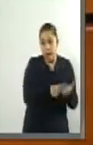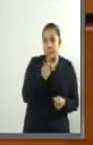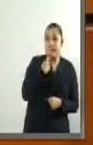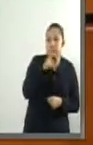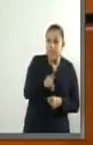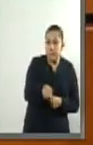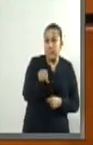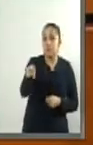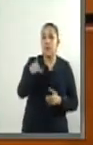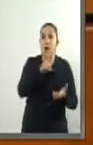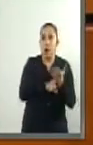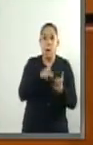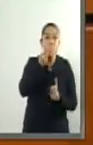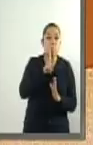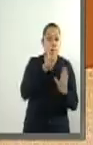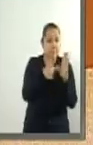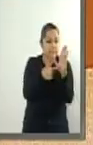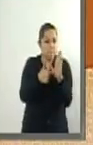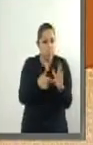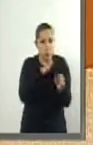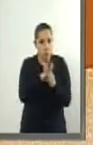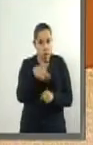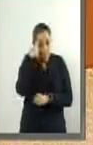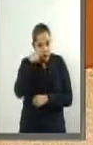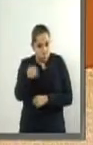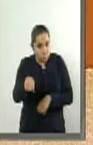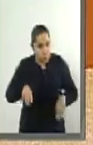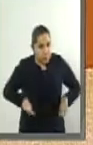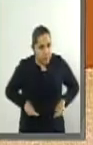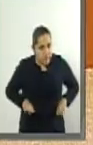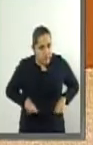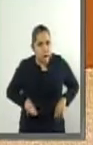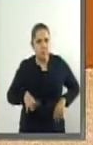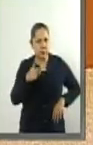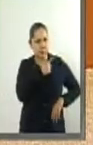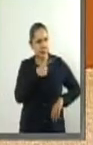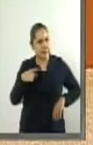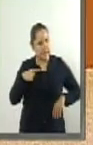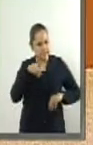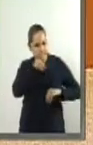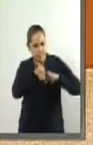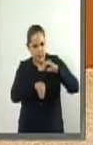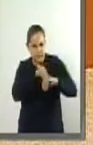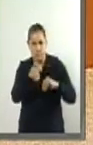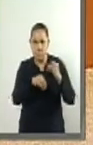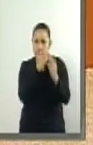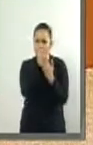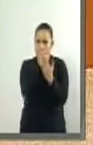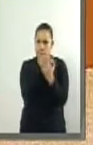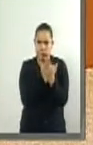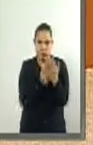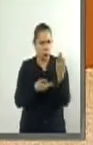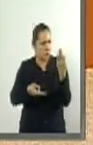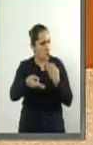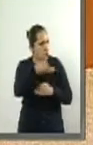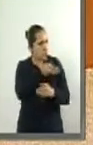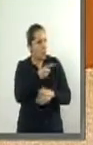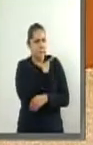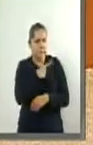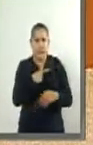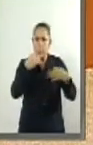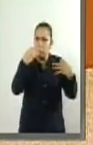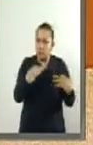pruebas que lo acrediten no obstante se deben salvaguardar todos y cada uno de los principios de